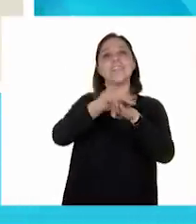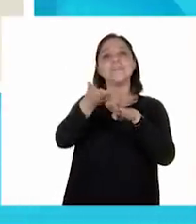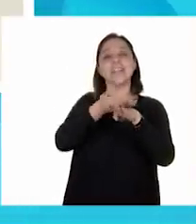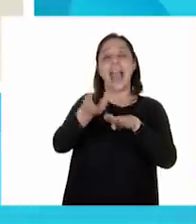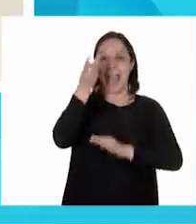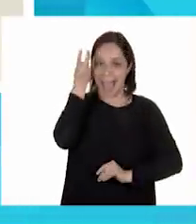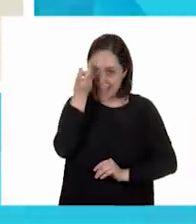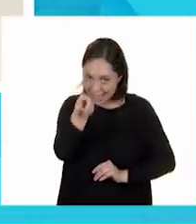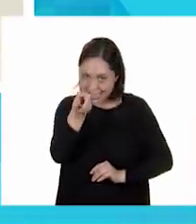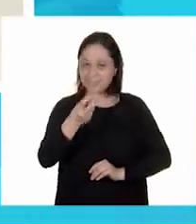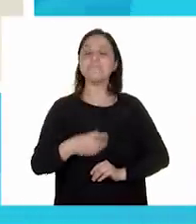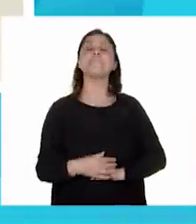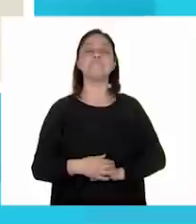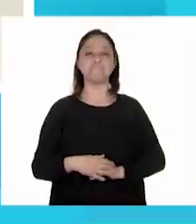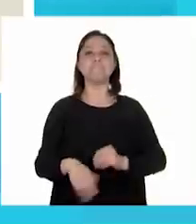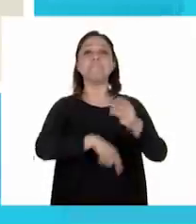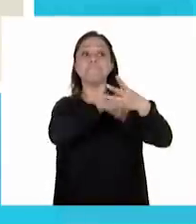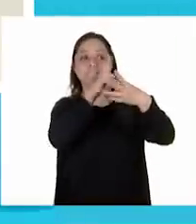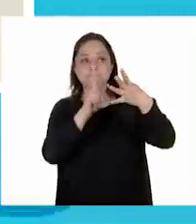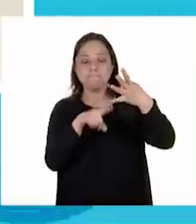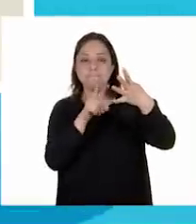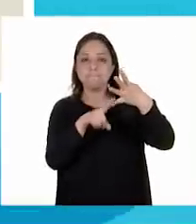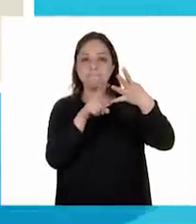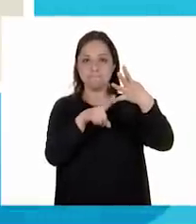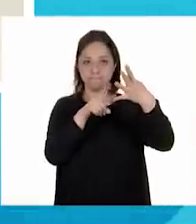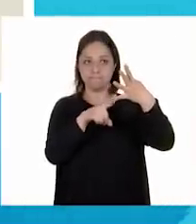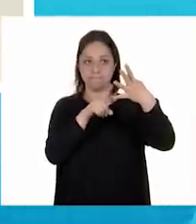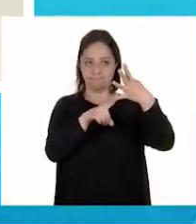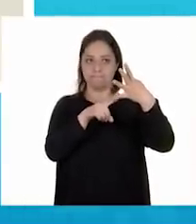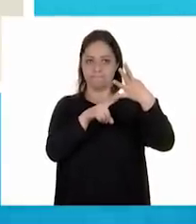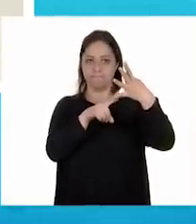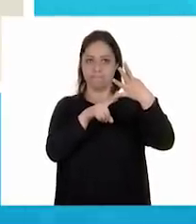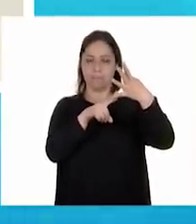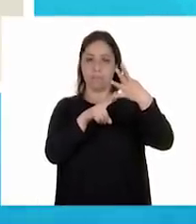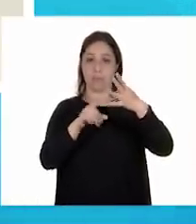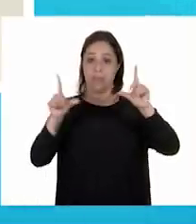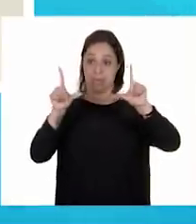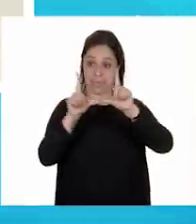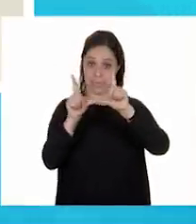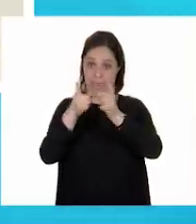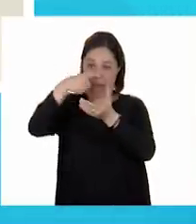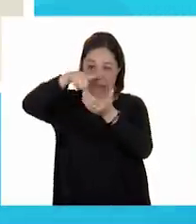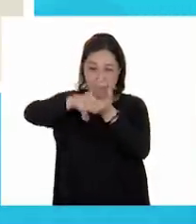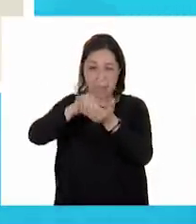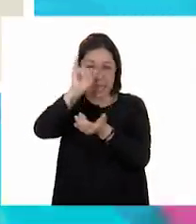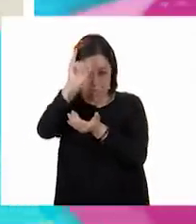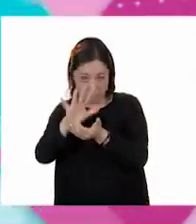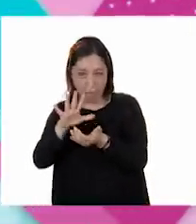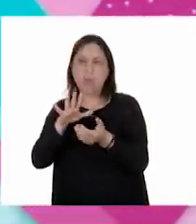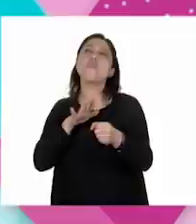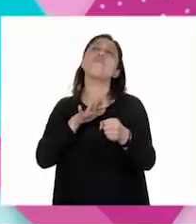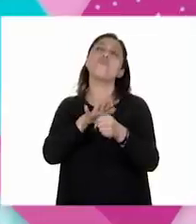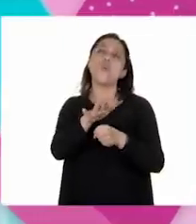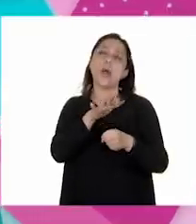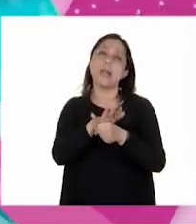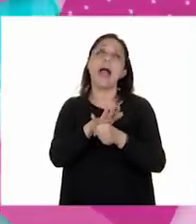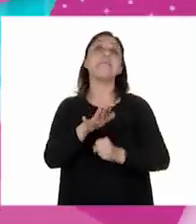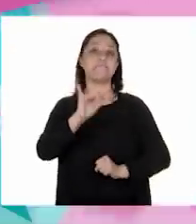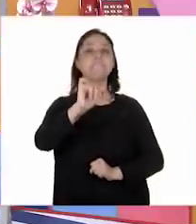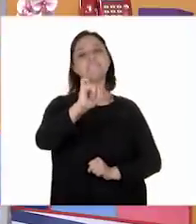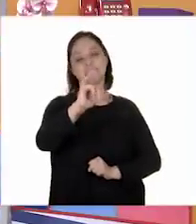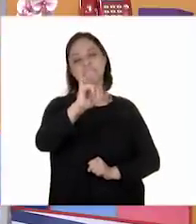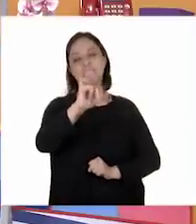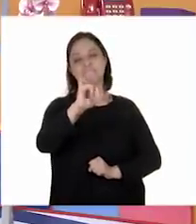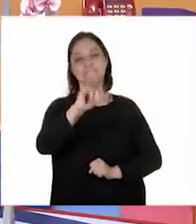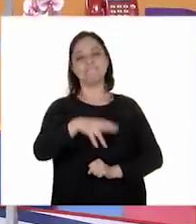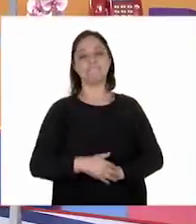Perfecto. ¿Siguiente? ¿Qué imagen se incluye en el texto? Excelente, ¿verdad? Fíjate que